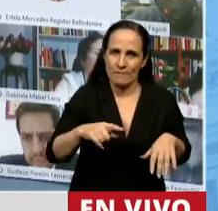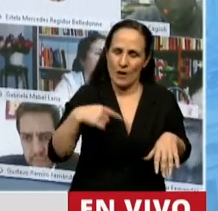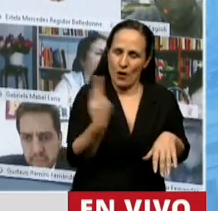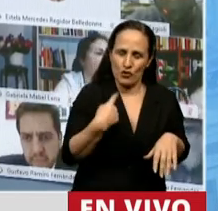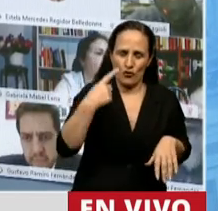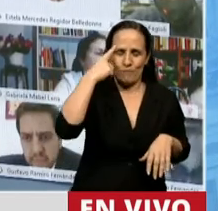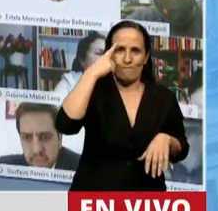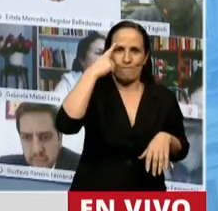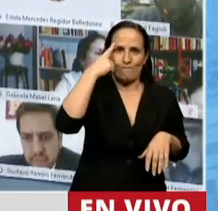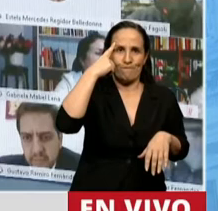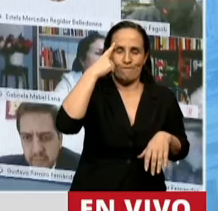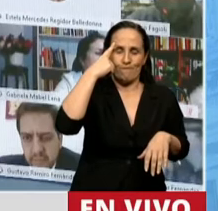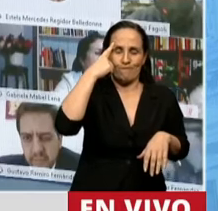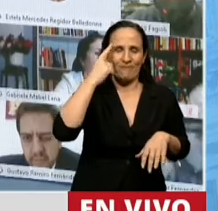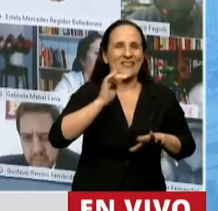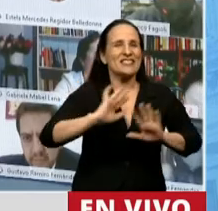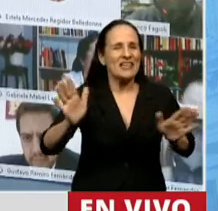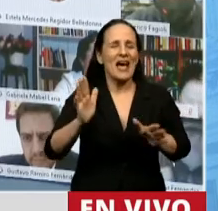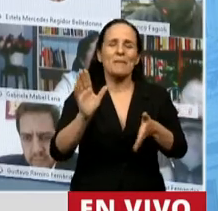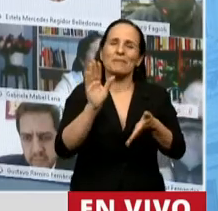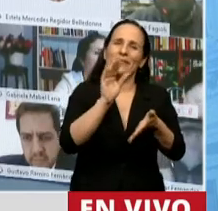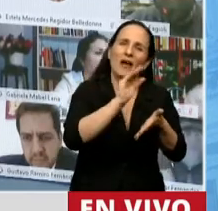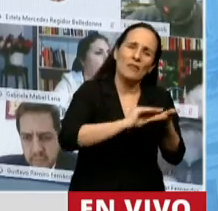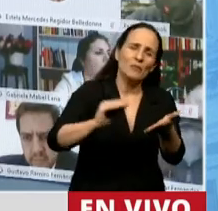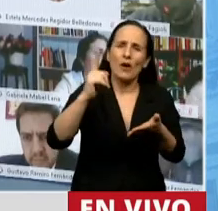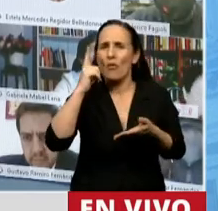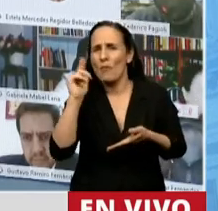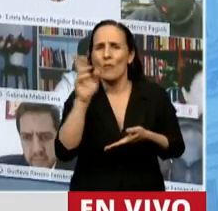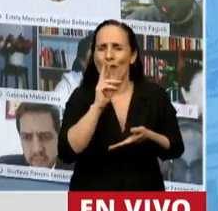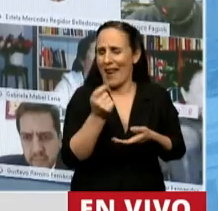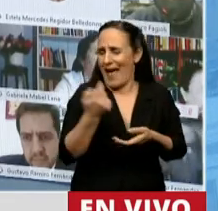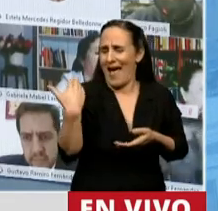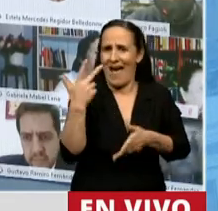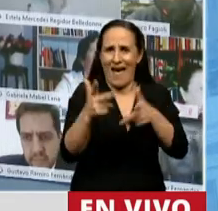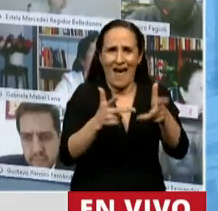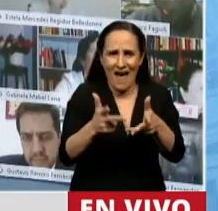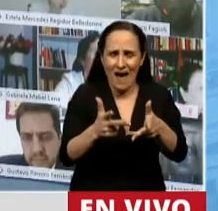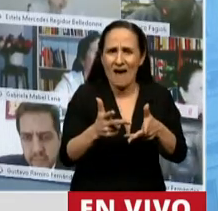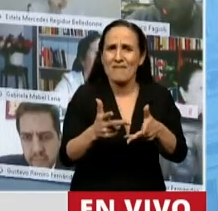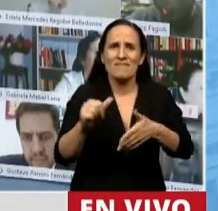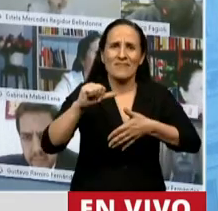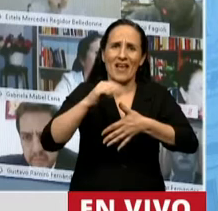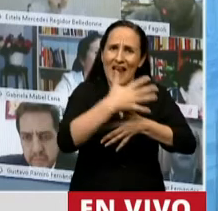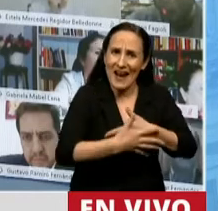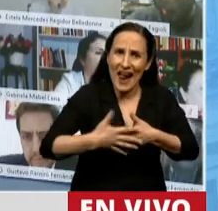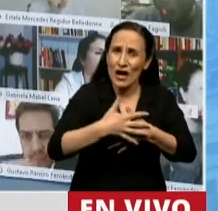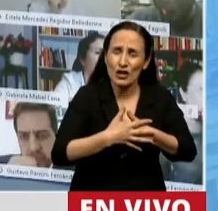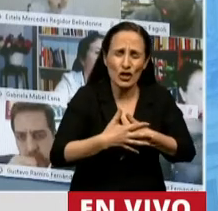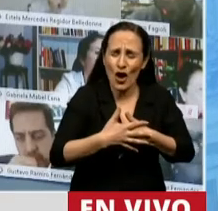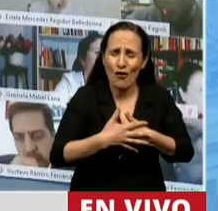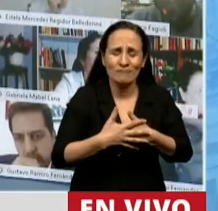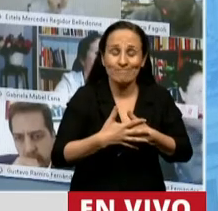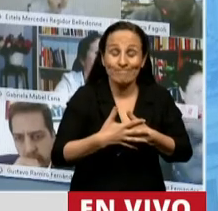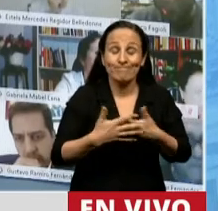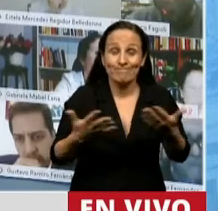Dijeron algunos diputados y diputadas propinantes también, nuestra región se destaca lamentablemente